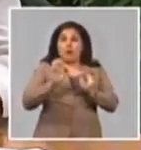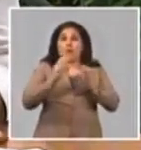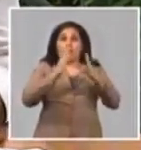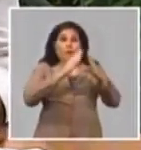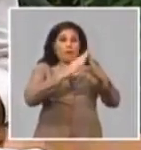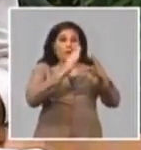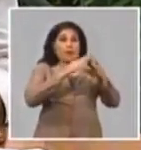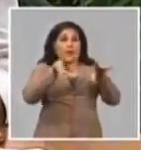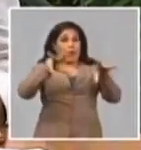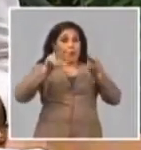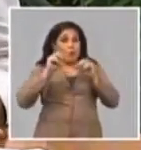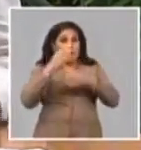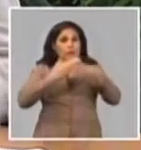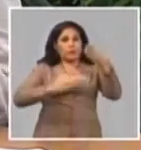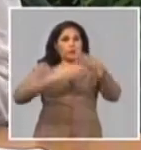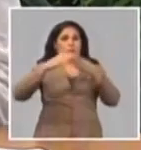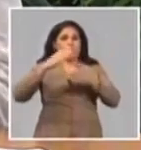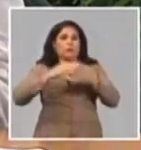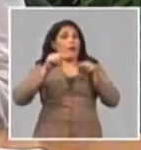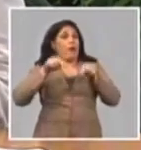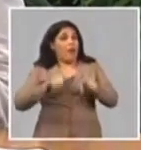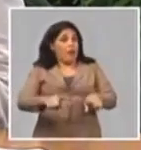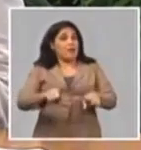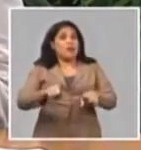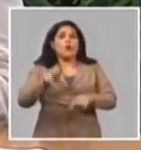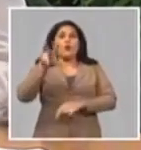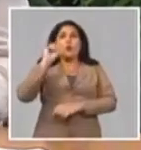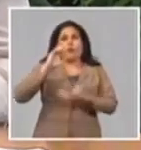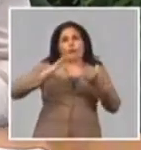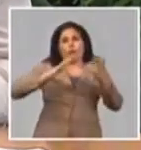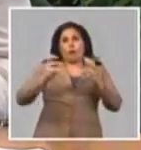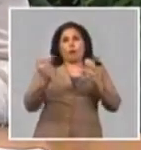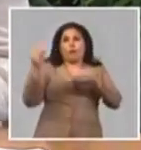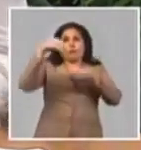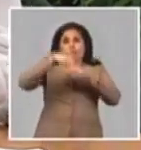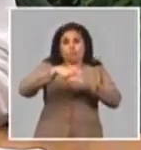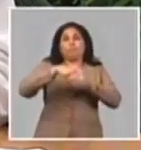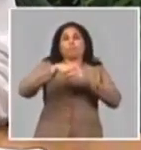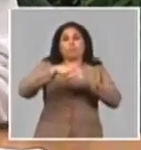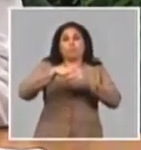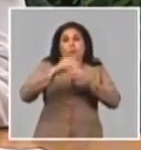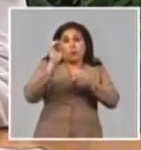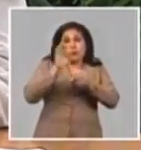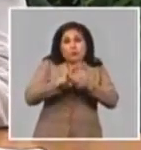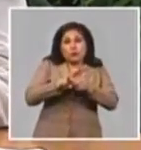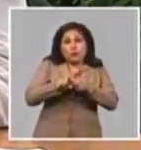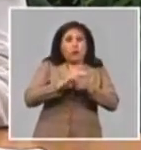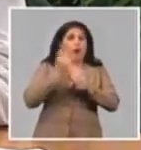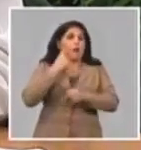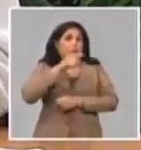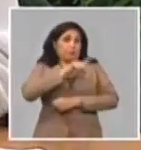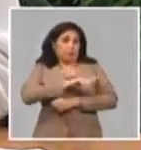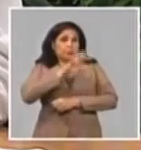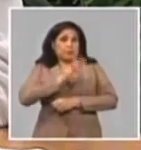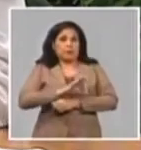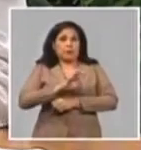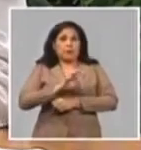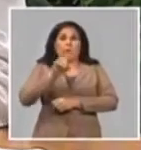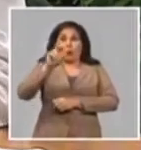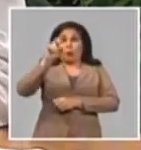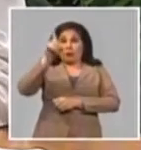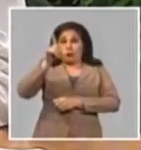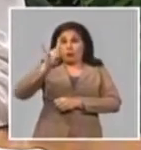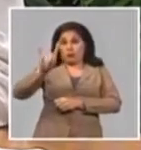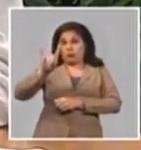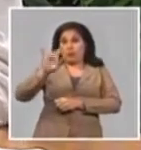nuevas a construir. Aquí hay un destino nuevo que se incorporó a partir del año anterior, o sea con la implementación de